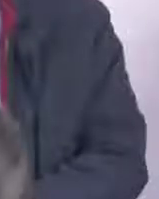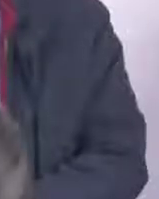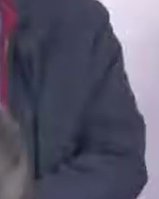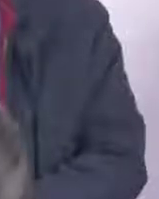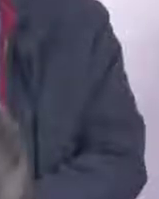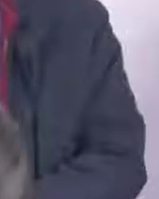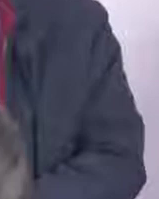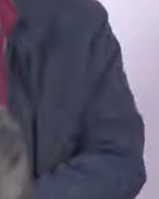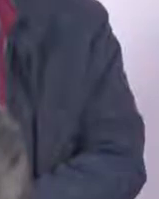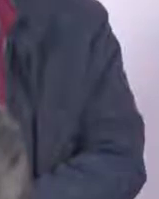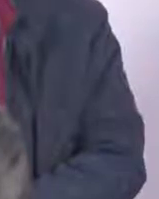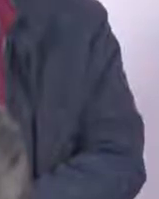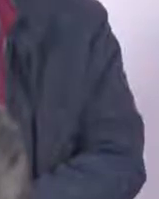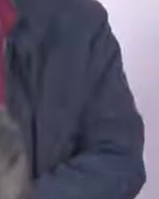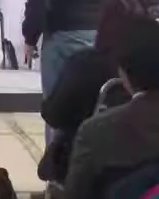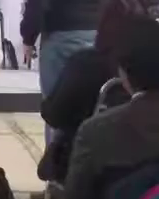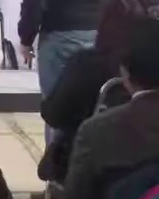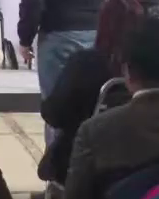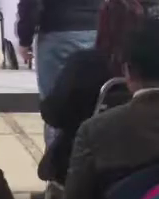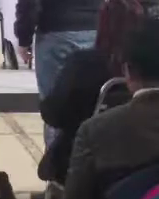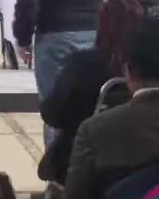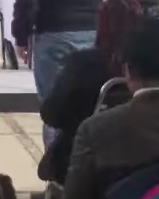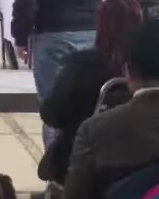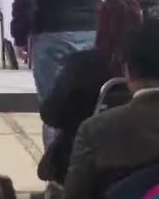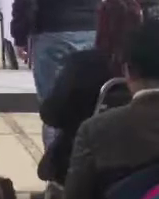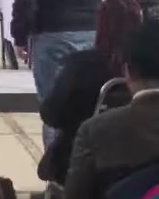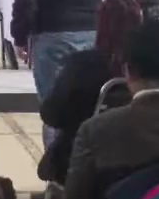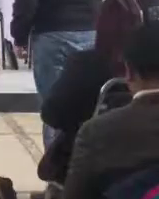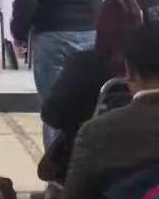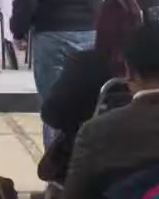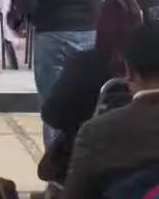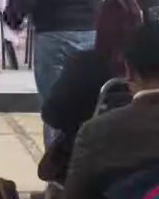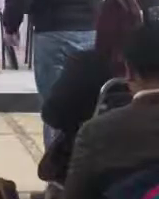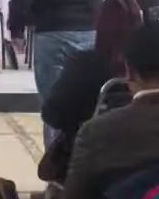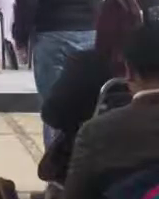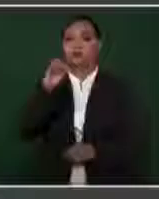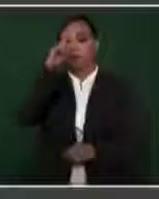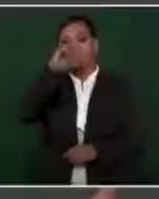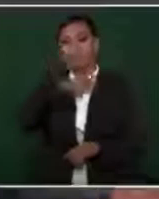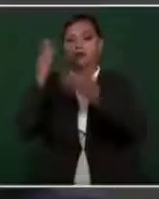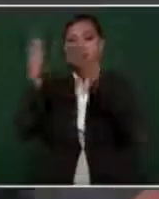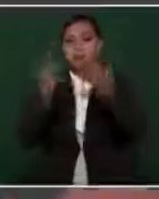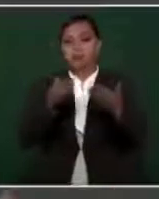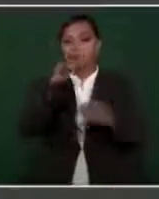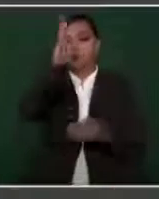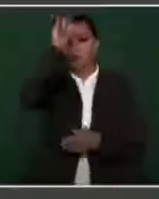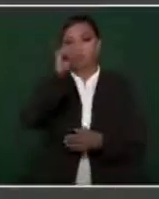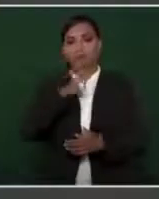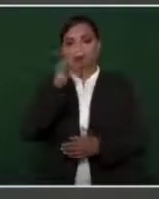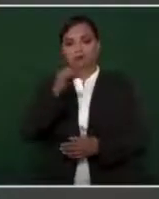subsecretario de Hacienda, Juan Pablo Devoto, y ya llegamos a ese acuerdo.